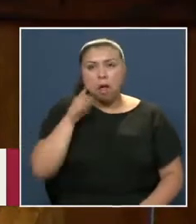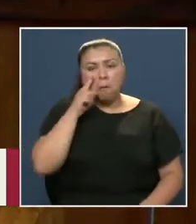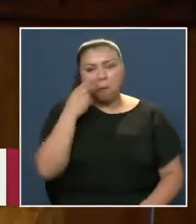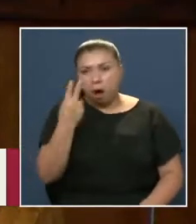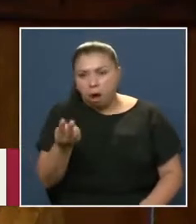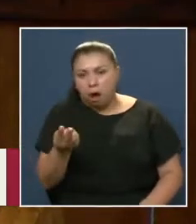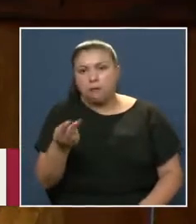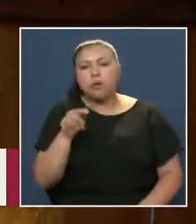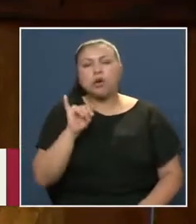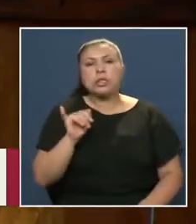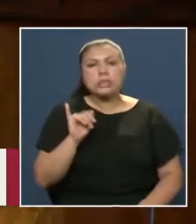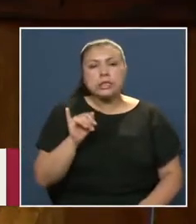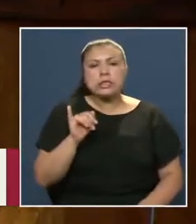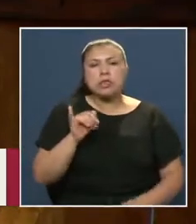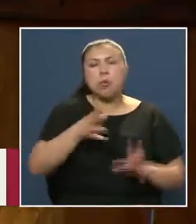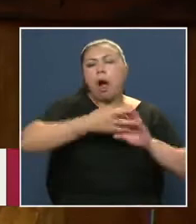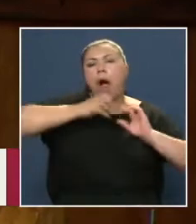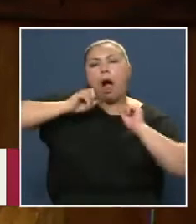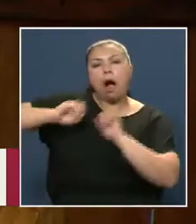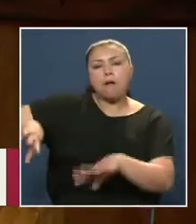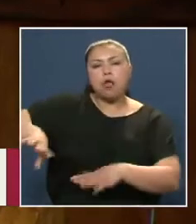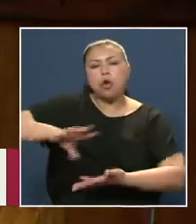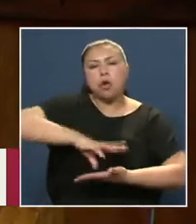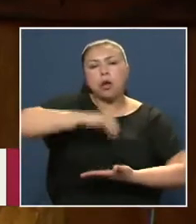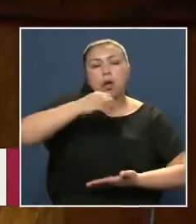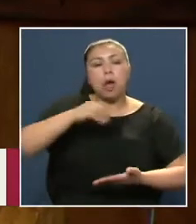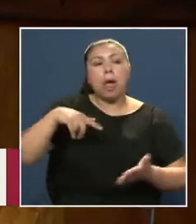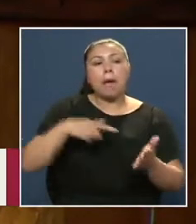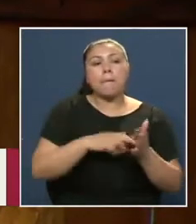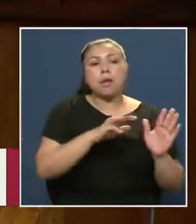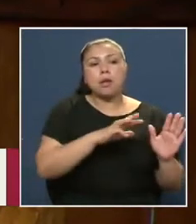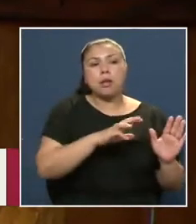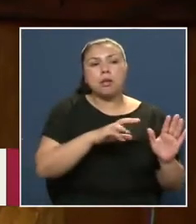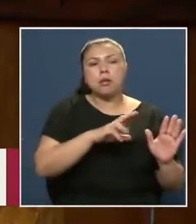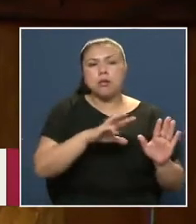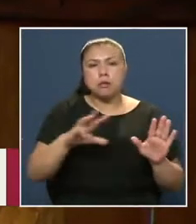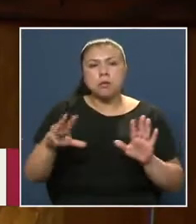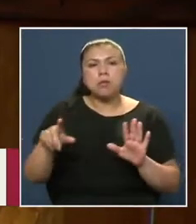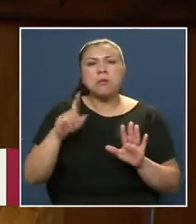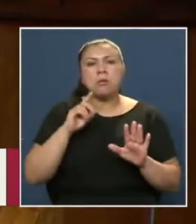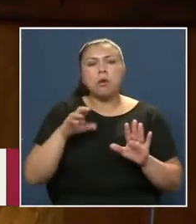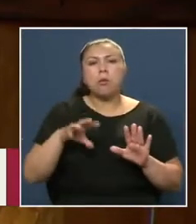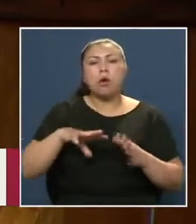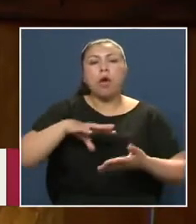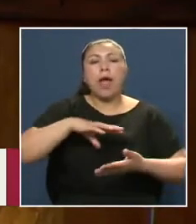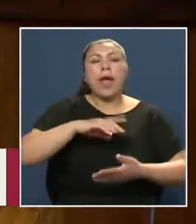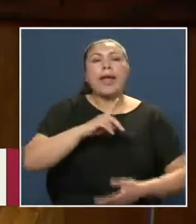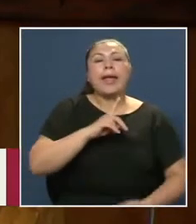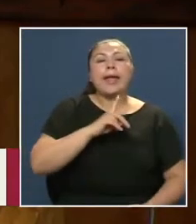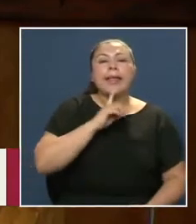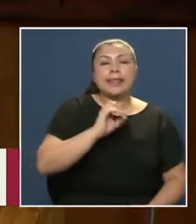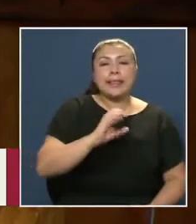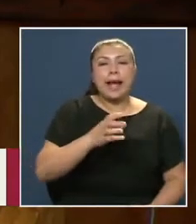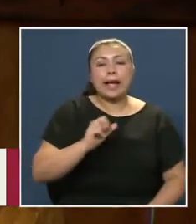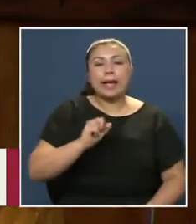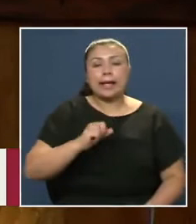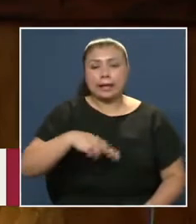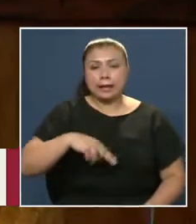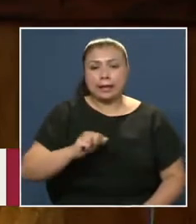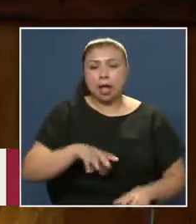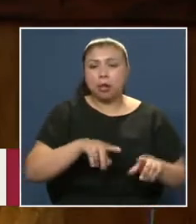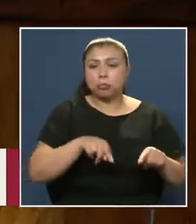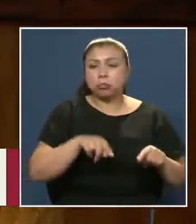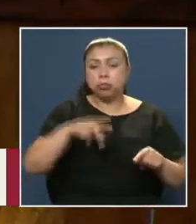Arica Había que haber Abandono Cuando en el año 29 Hace la entrega De Tangna A Perú Y Arica Para Chile Pero